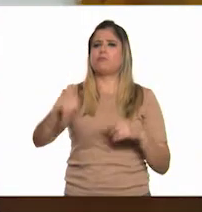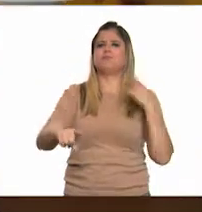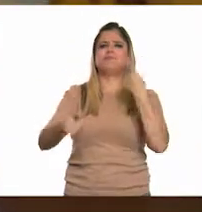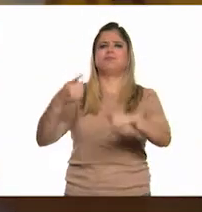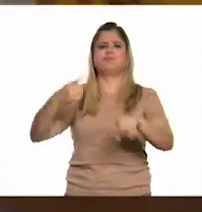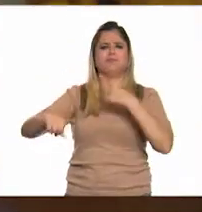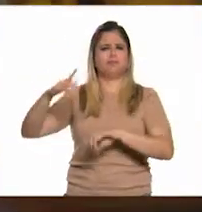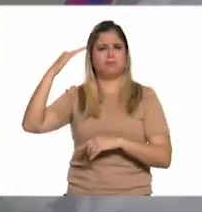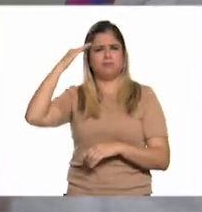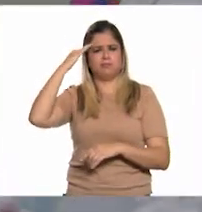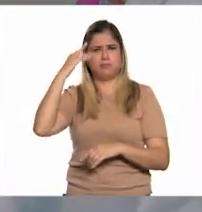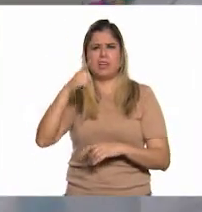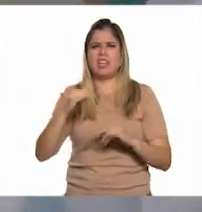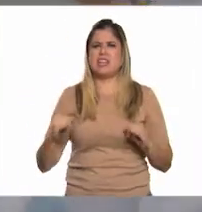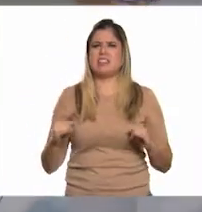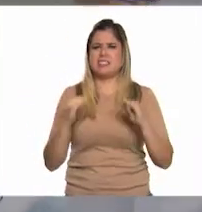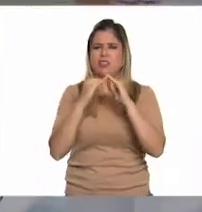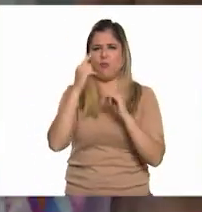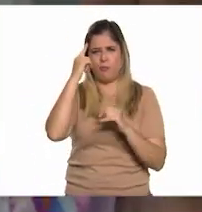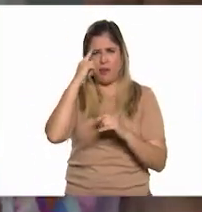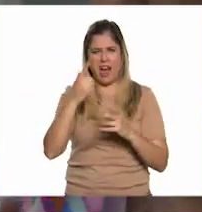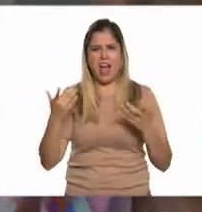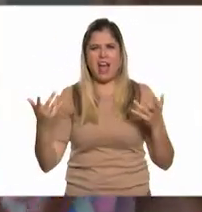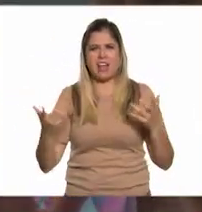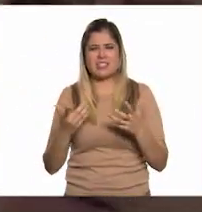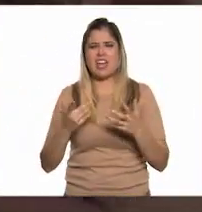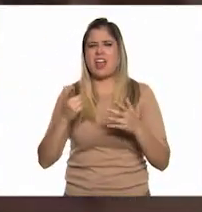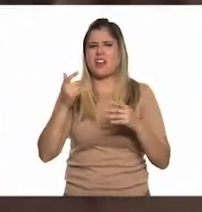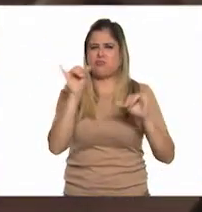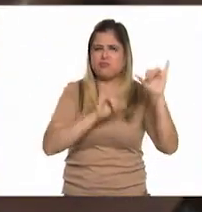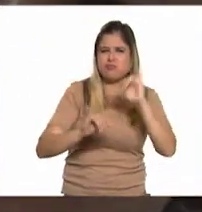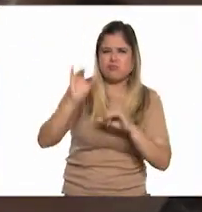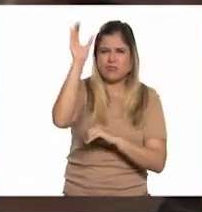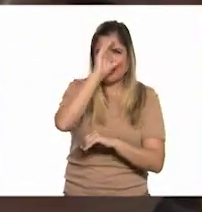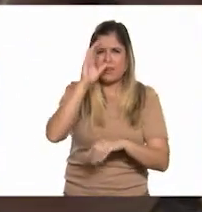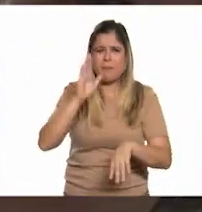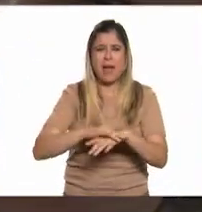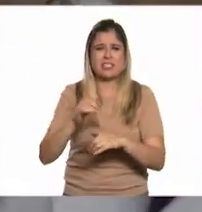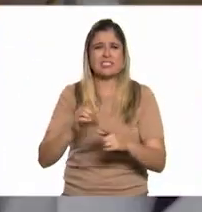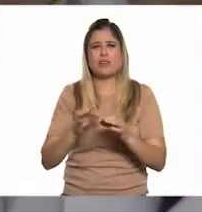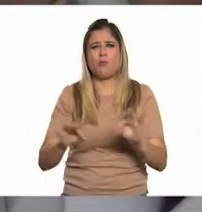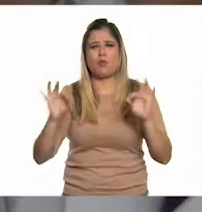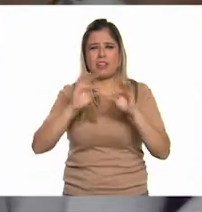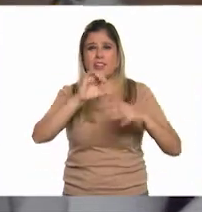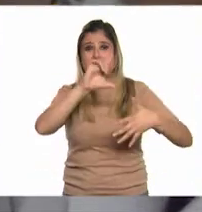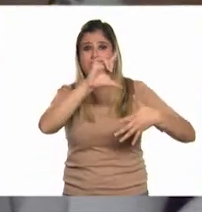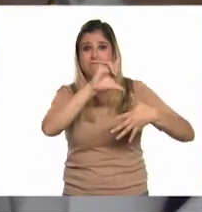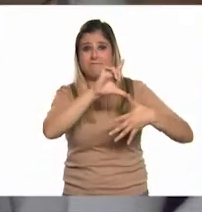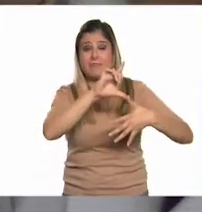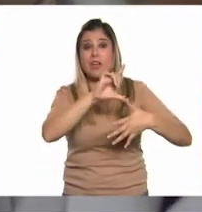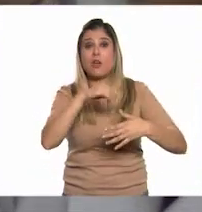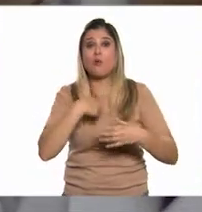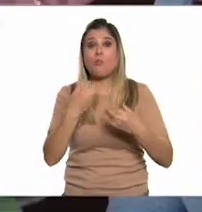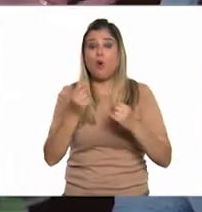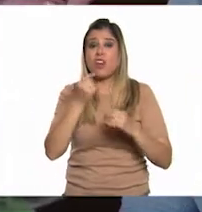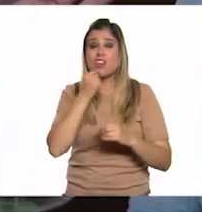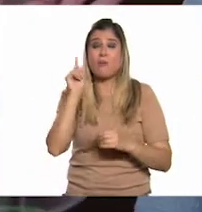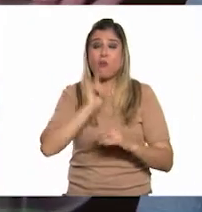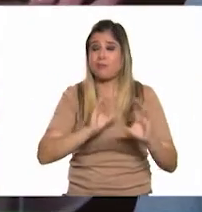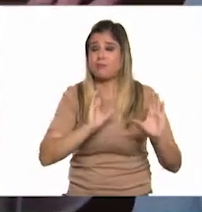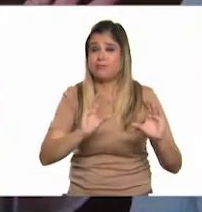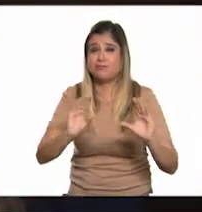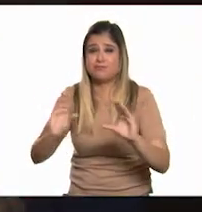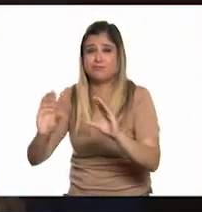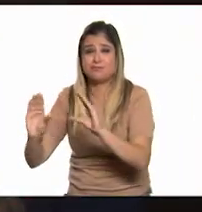dirigir uno de los institutos nucleares más importantes de Latinoamérica además de convertirme en mentora de